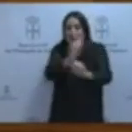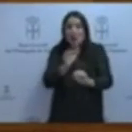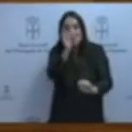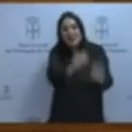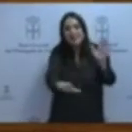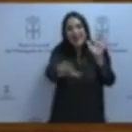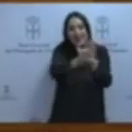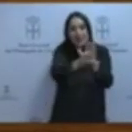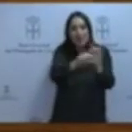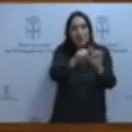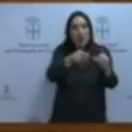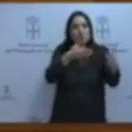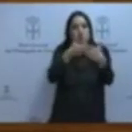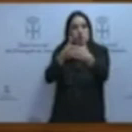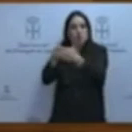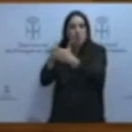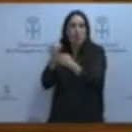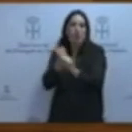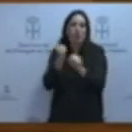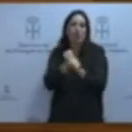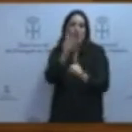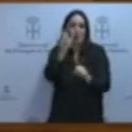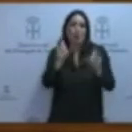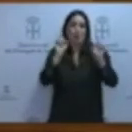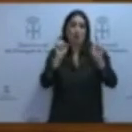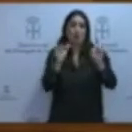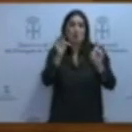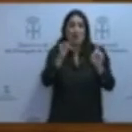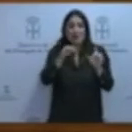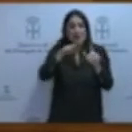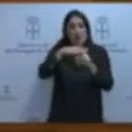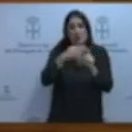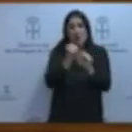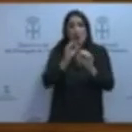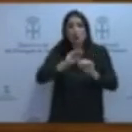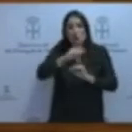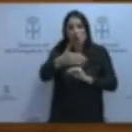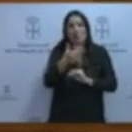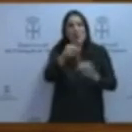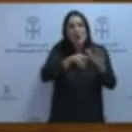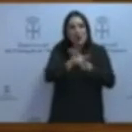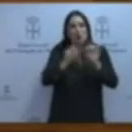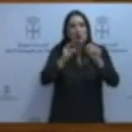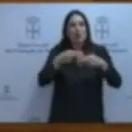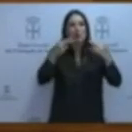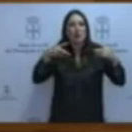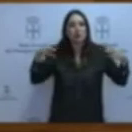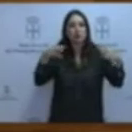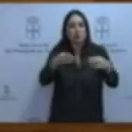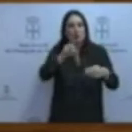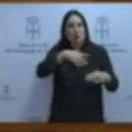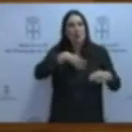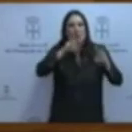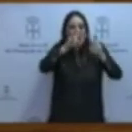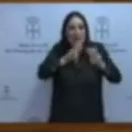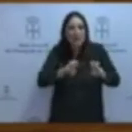que hace es coartar la labor de profesorado y precarizar al profesorado y quitar recursos de la educación pública. Podríamos analizar cómo está la situación de